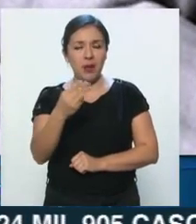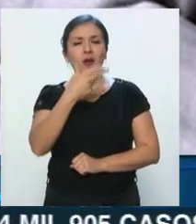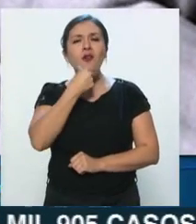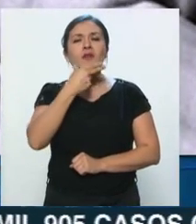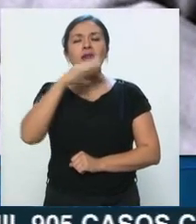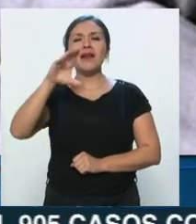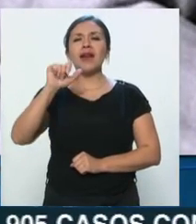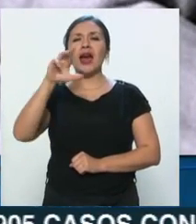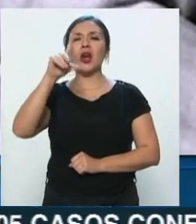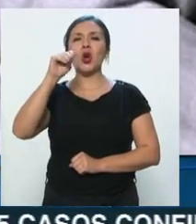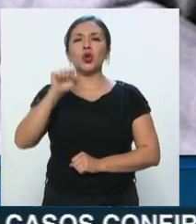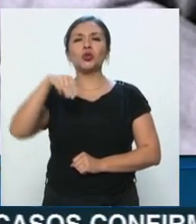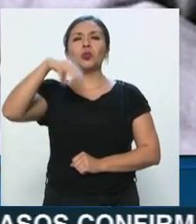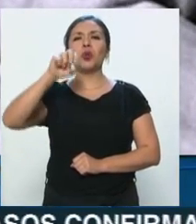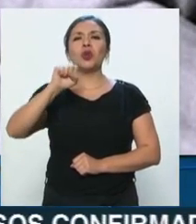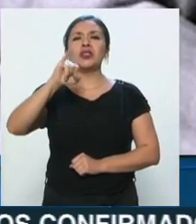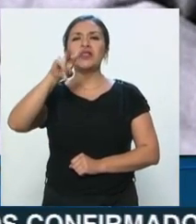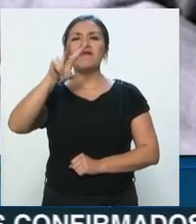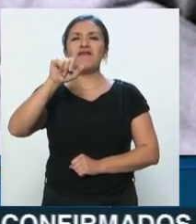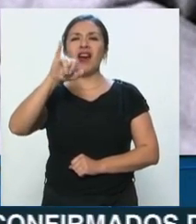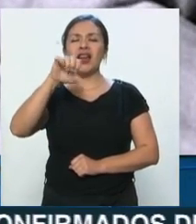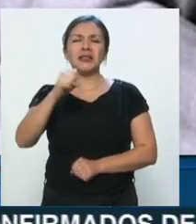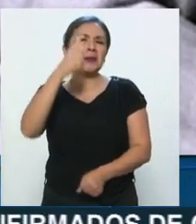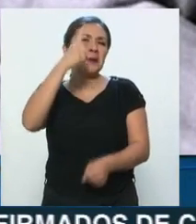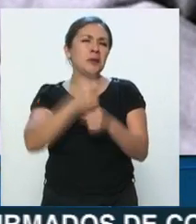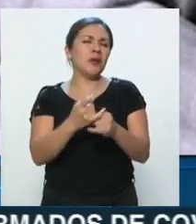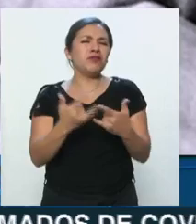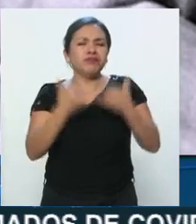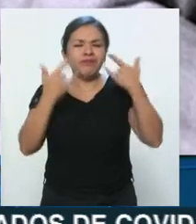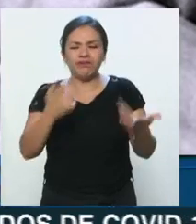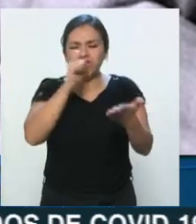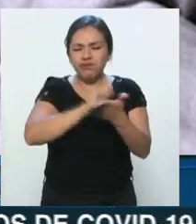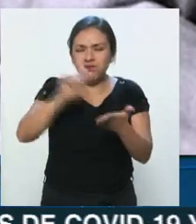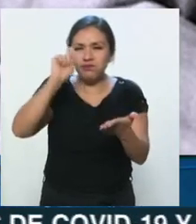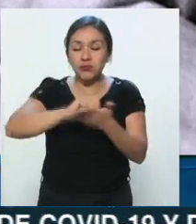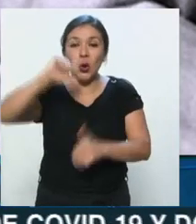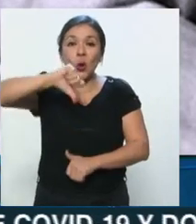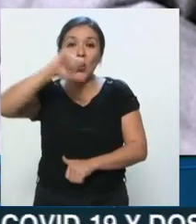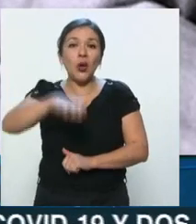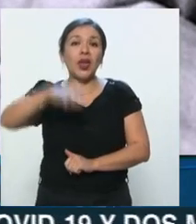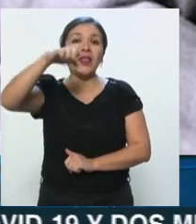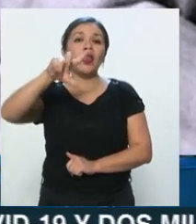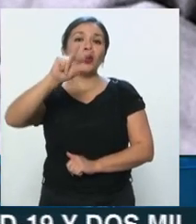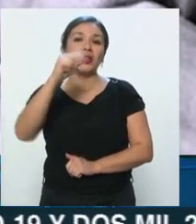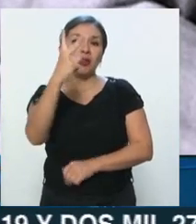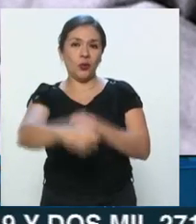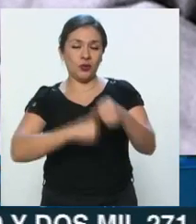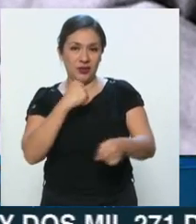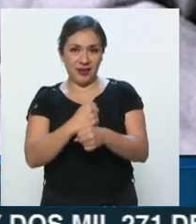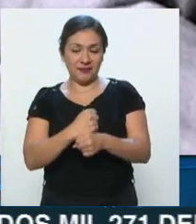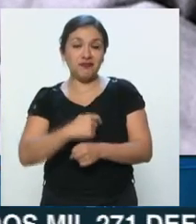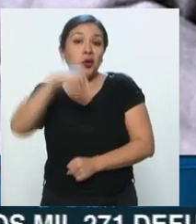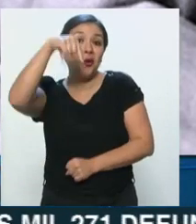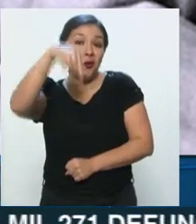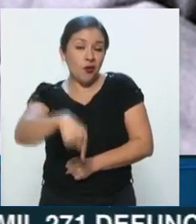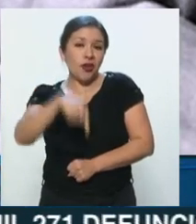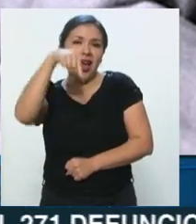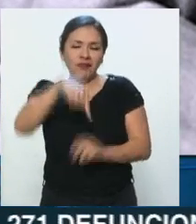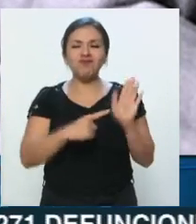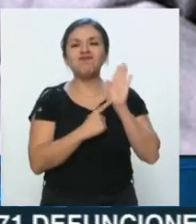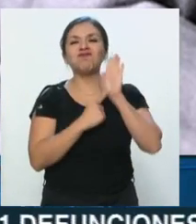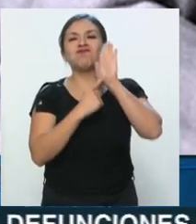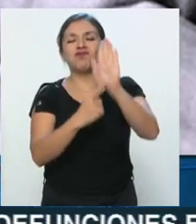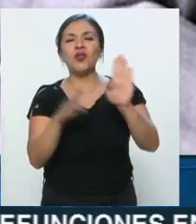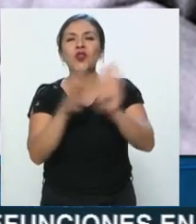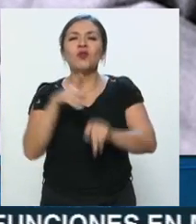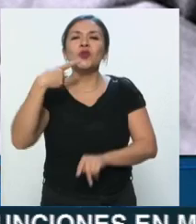Monsiváis, el legendario cronista de la ciudad, cumpliría 82 años. Y aquí, el día de hoy, le presentamos un homenaje a la vida,